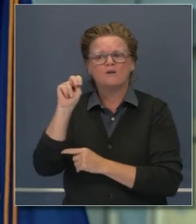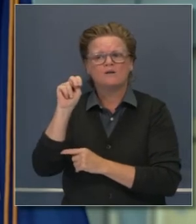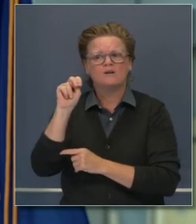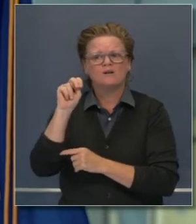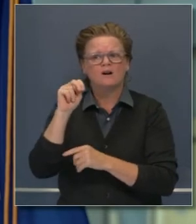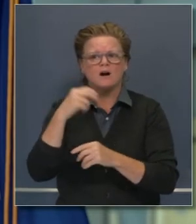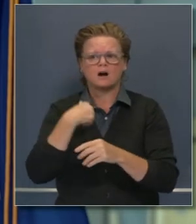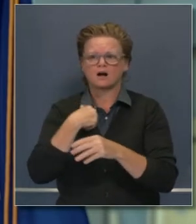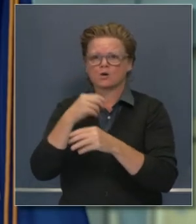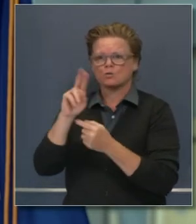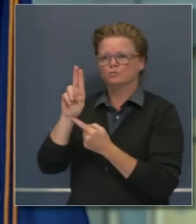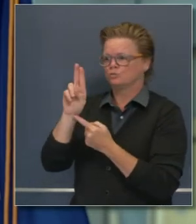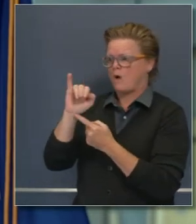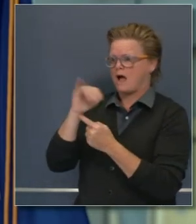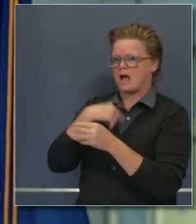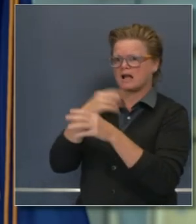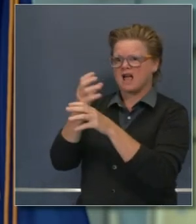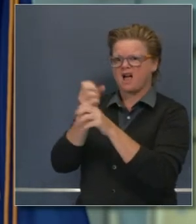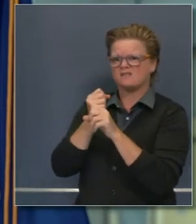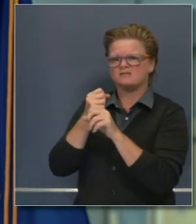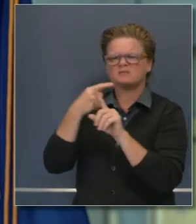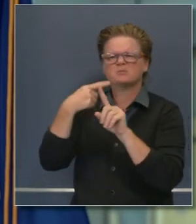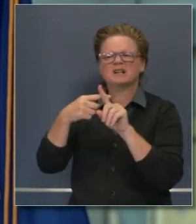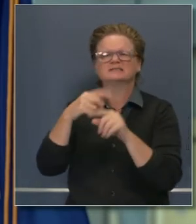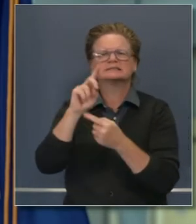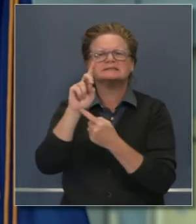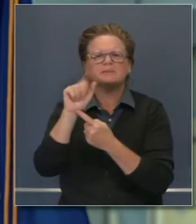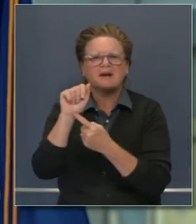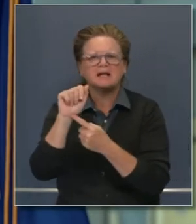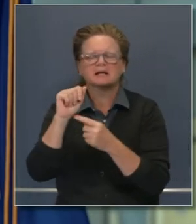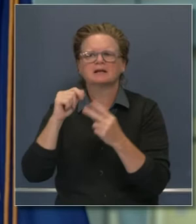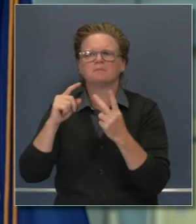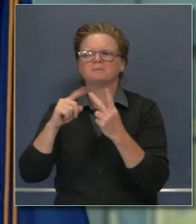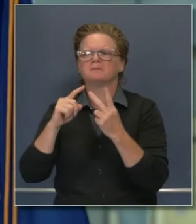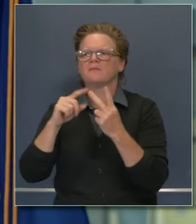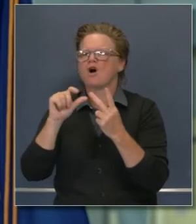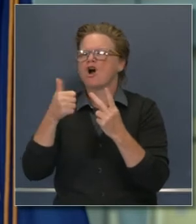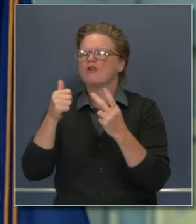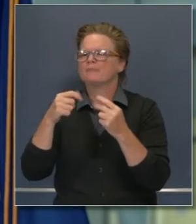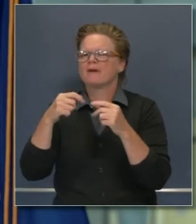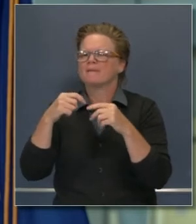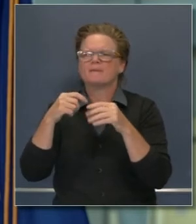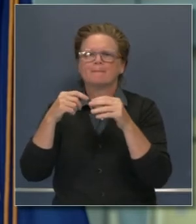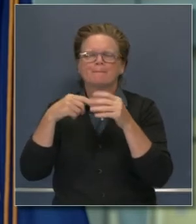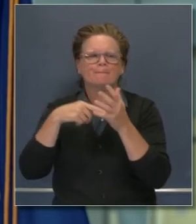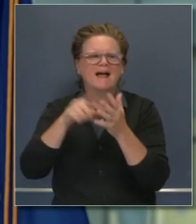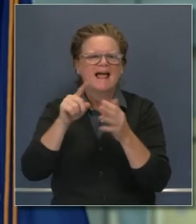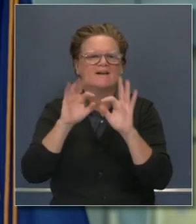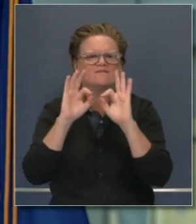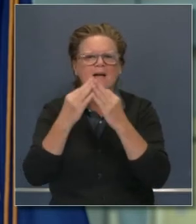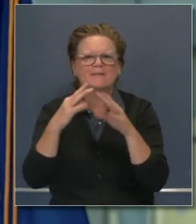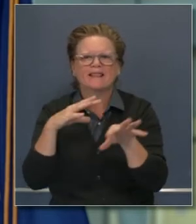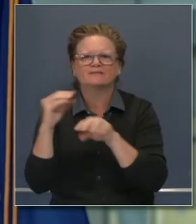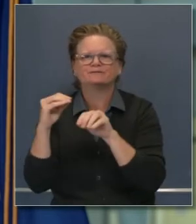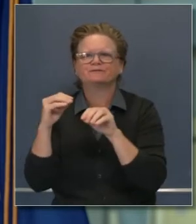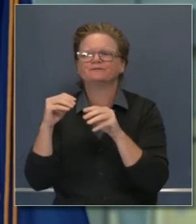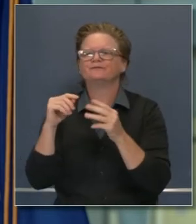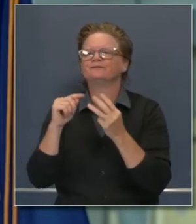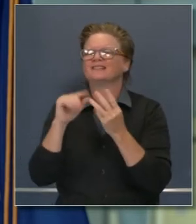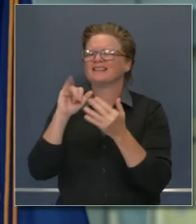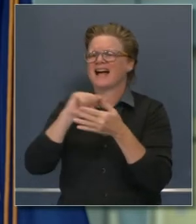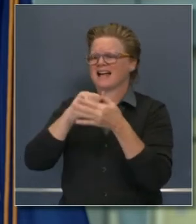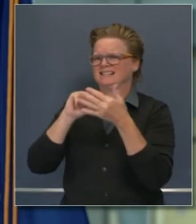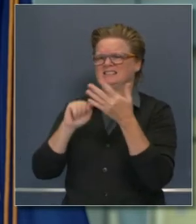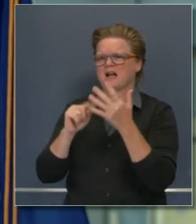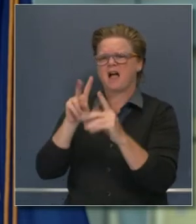seguro de desempleo y también otros beneficios, incluyendo beneficios de desempleo y permiso